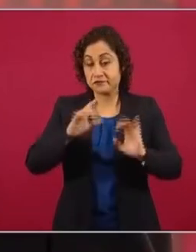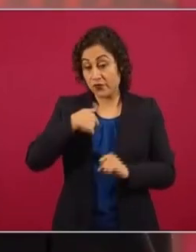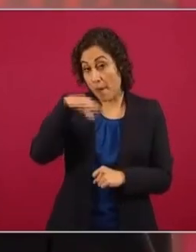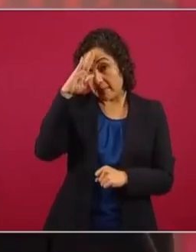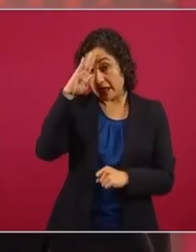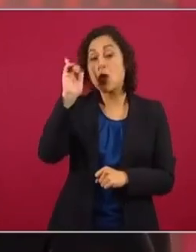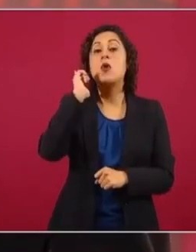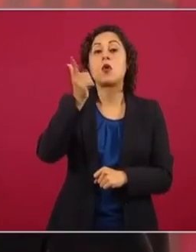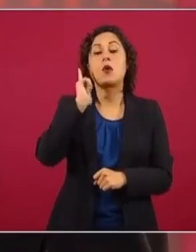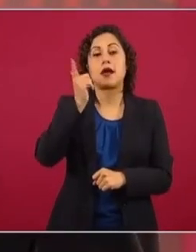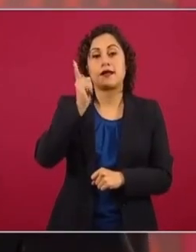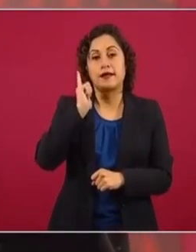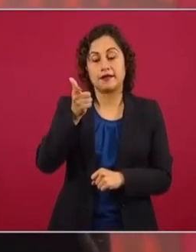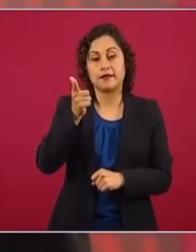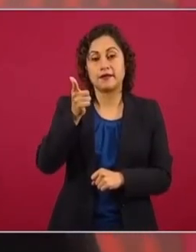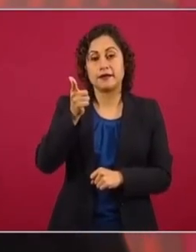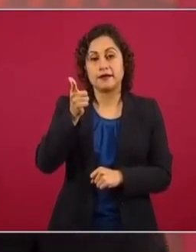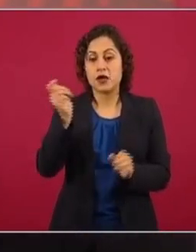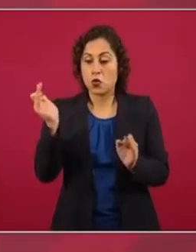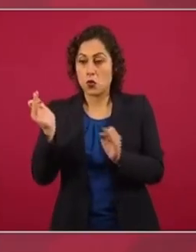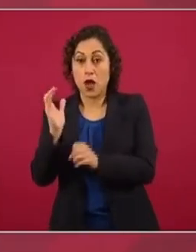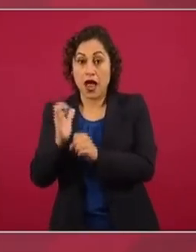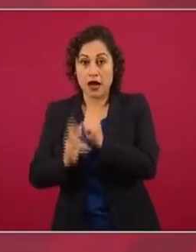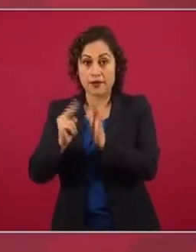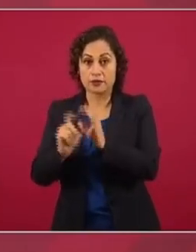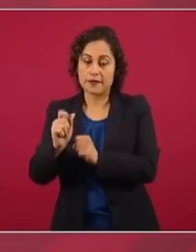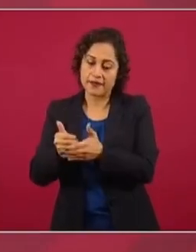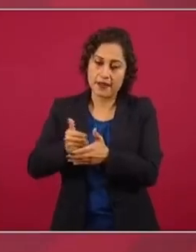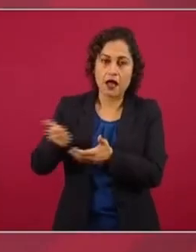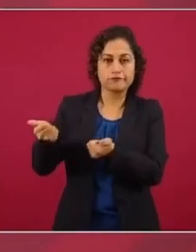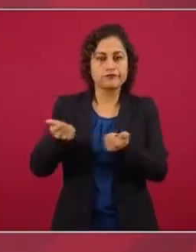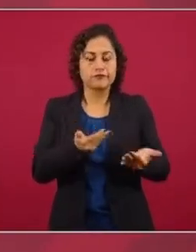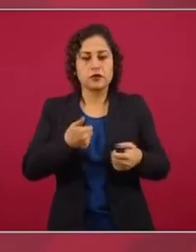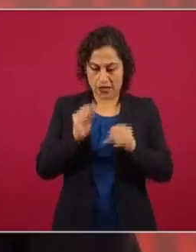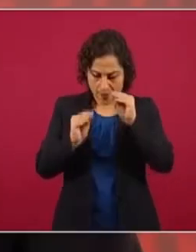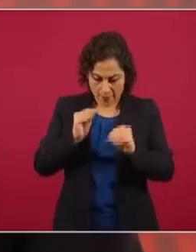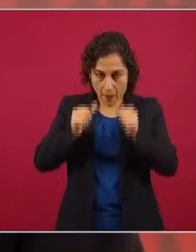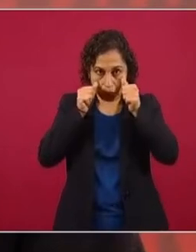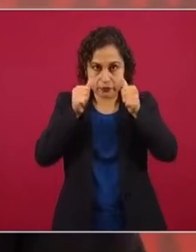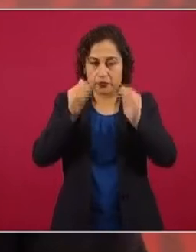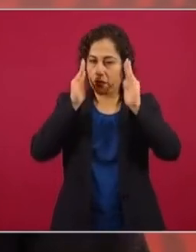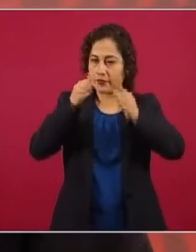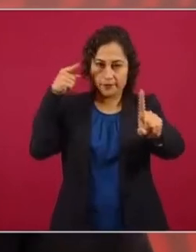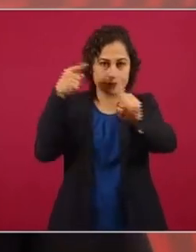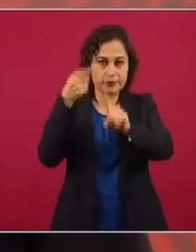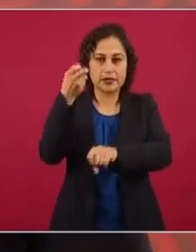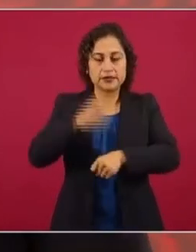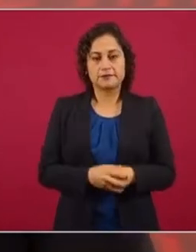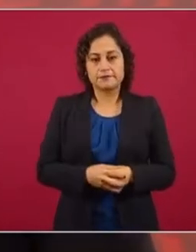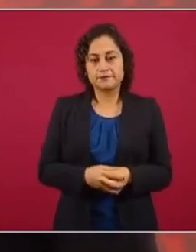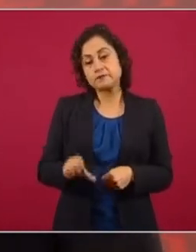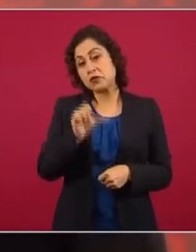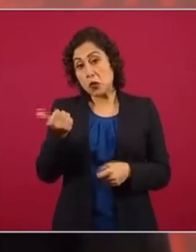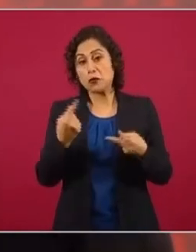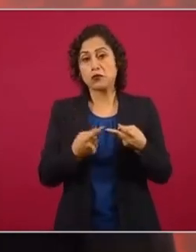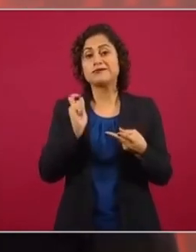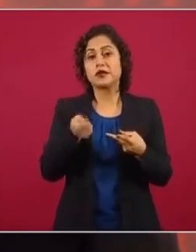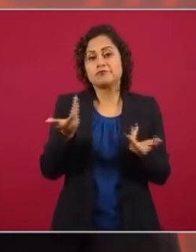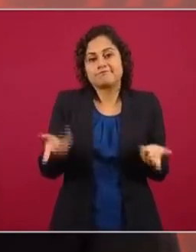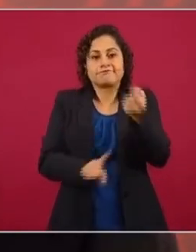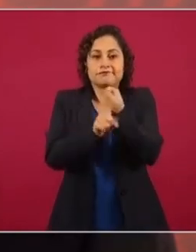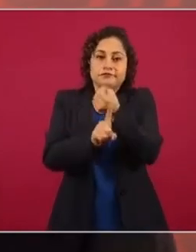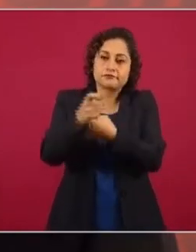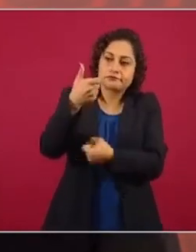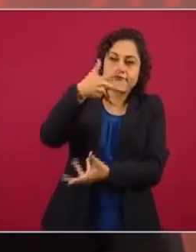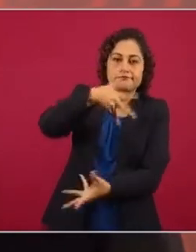Espero que antes de que finalice el año ya tengamos la vacuna, ese es mi deseo. Lo segundo, pues es la crisis económica.